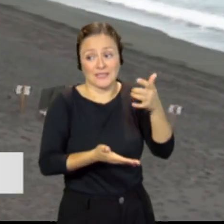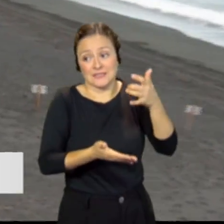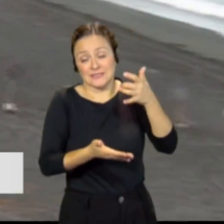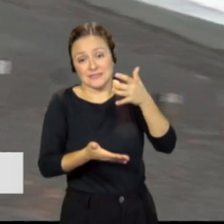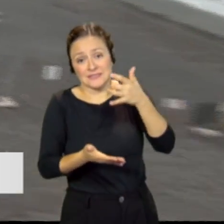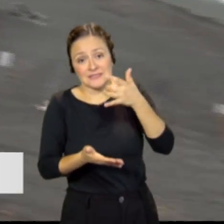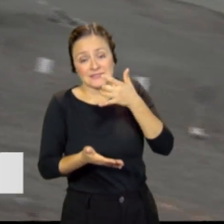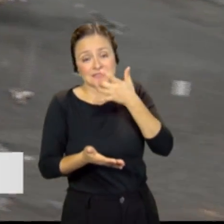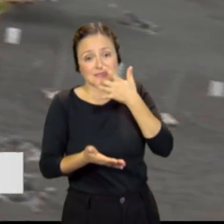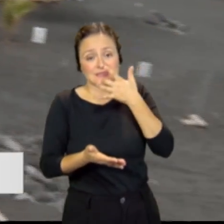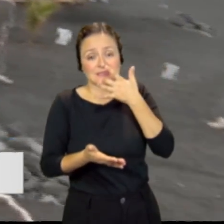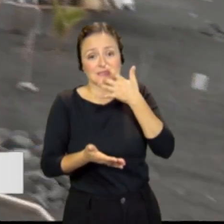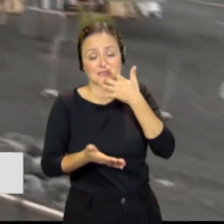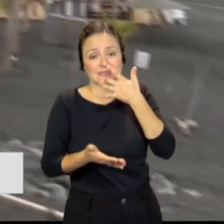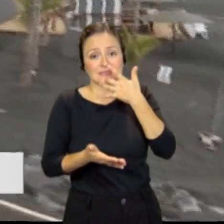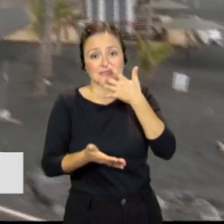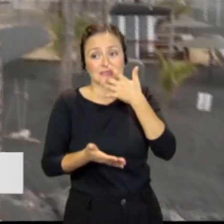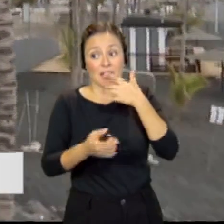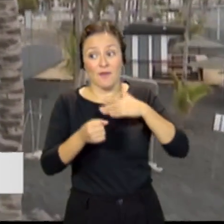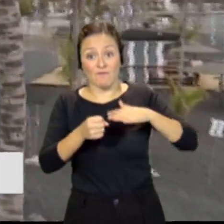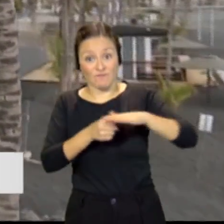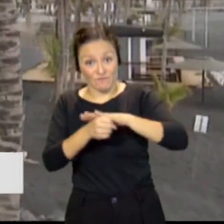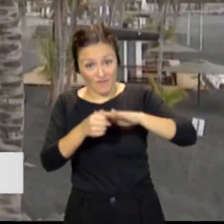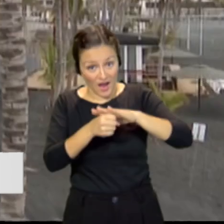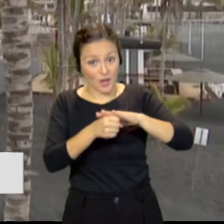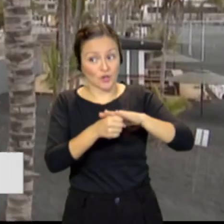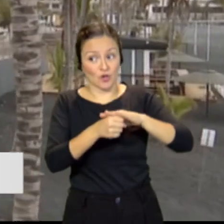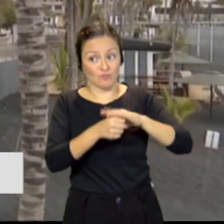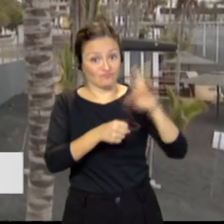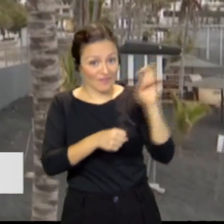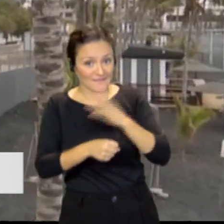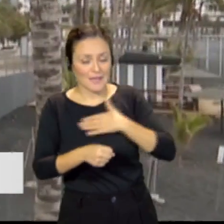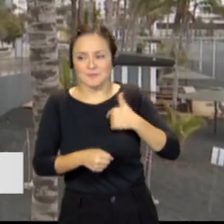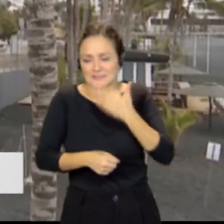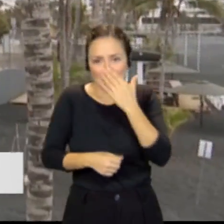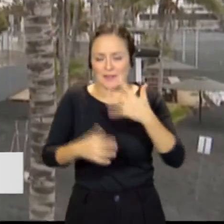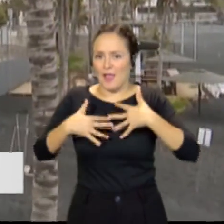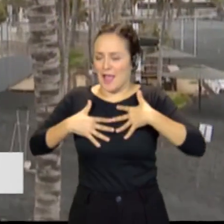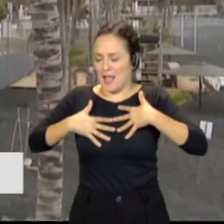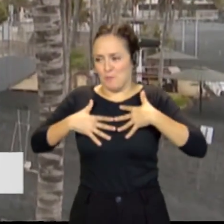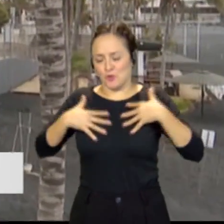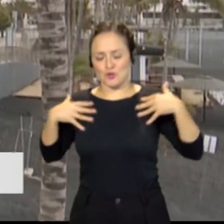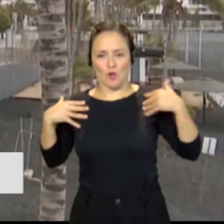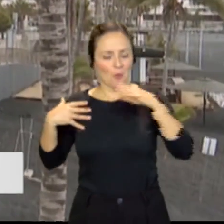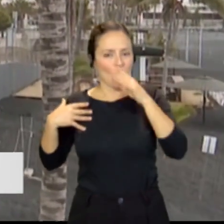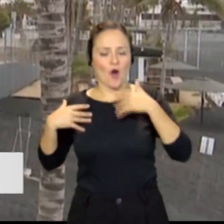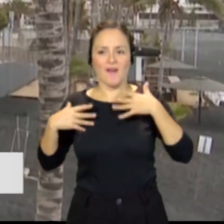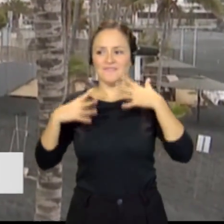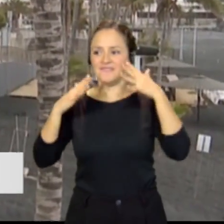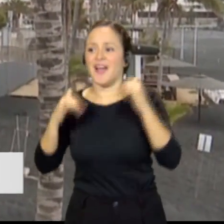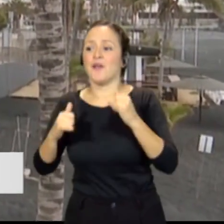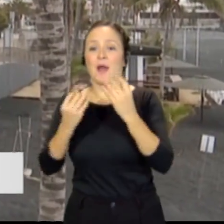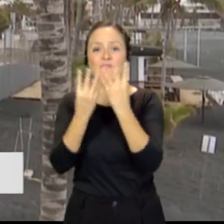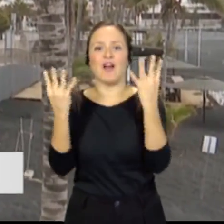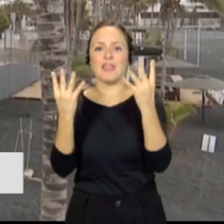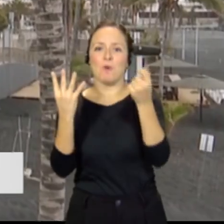a este barrio, sinceramente estoy emocionado por entrar aquí y ver que las vallas van